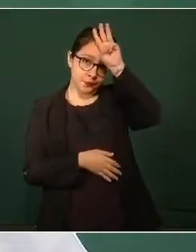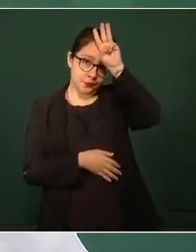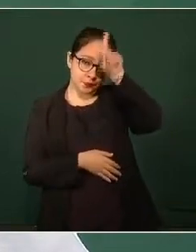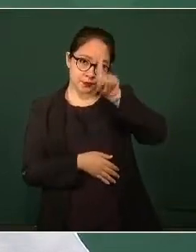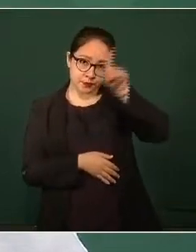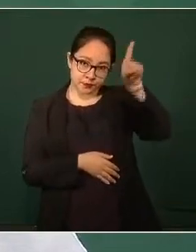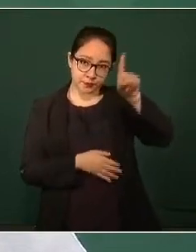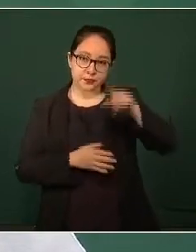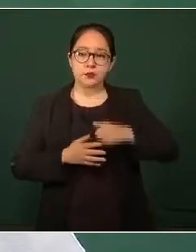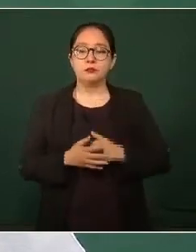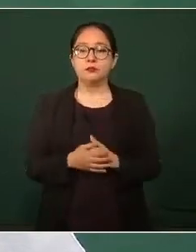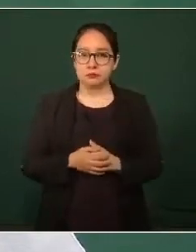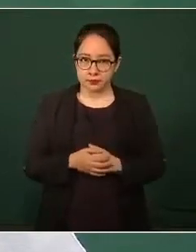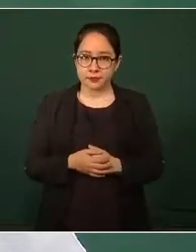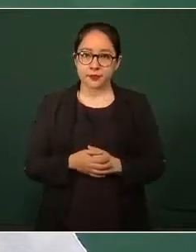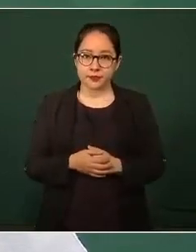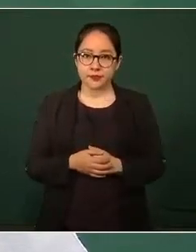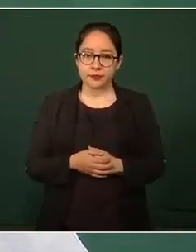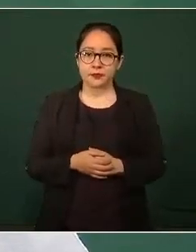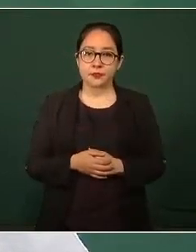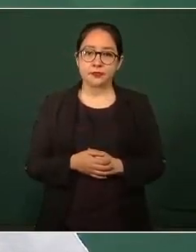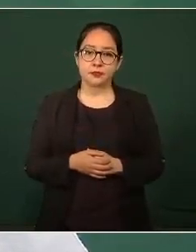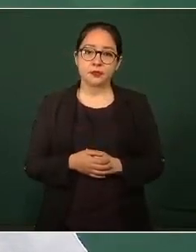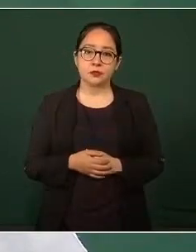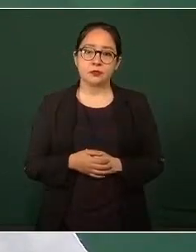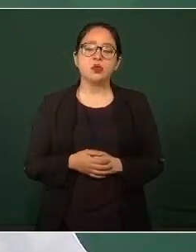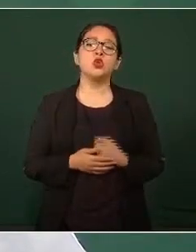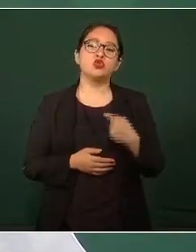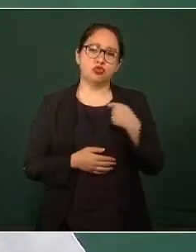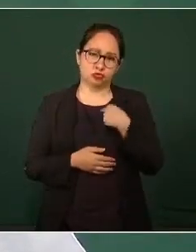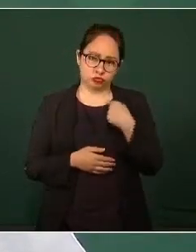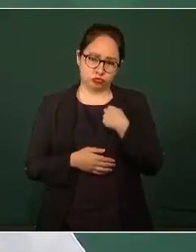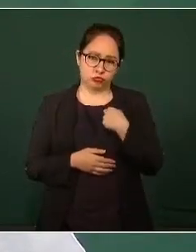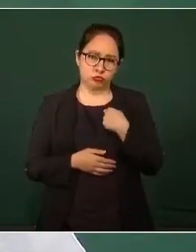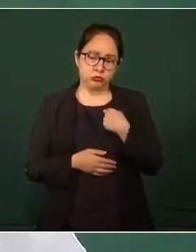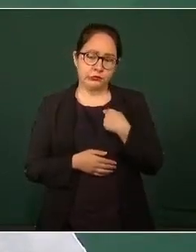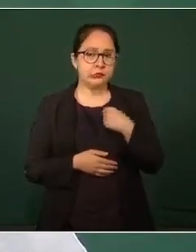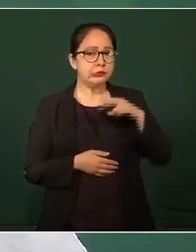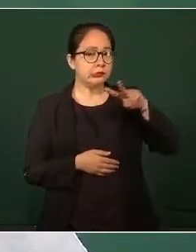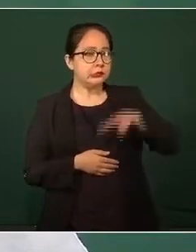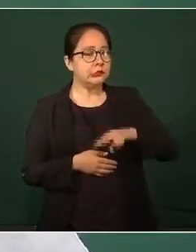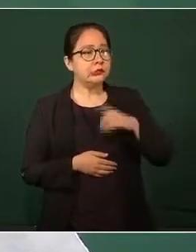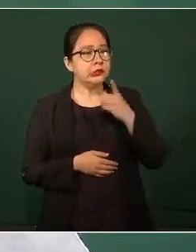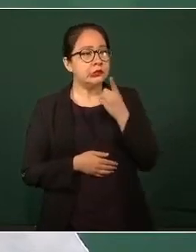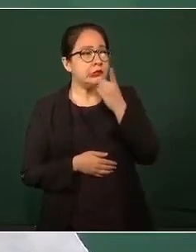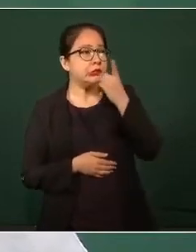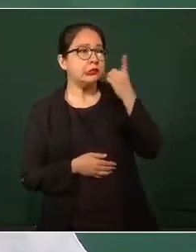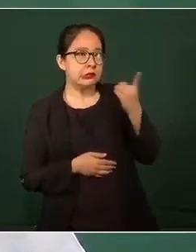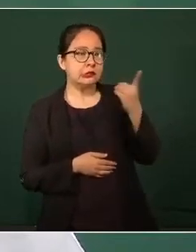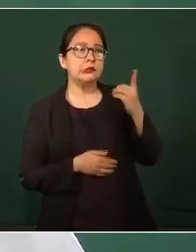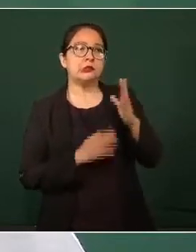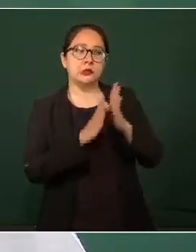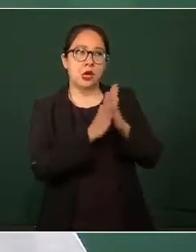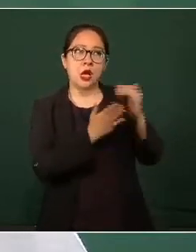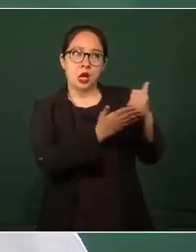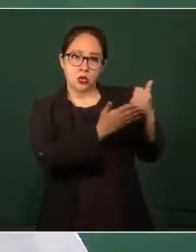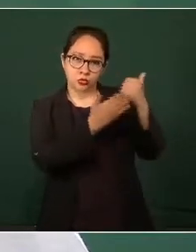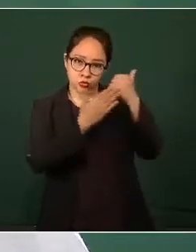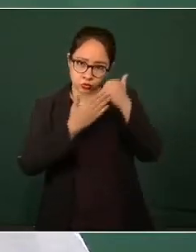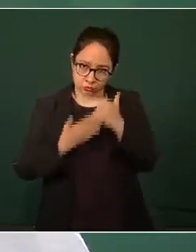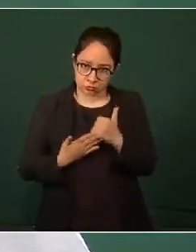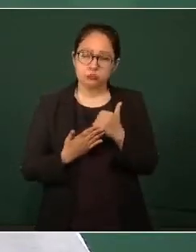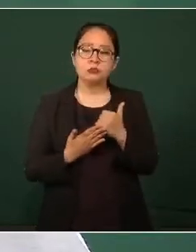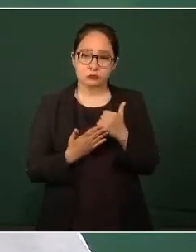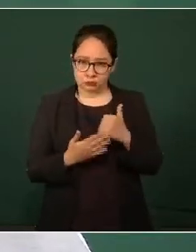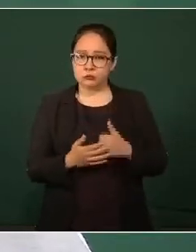y le pedí que nos ayudaran con